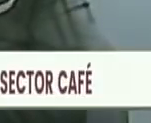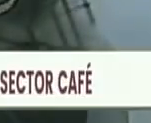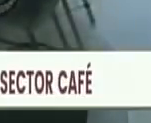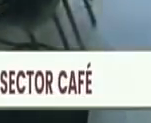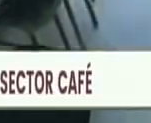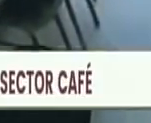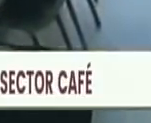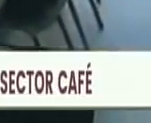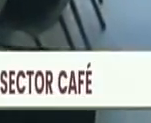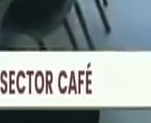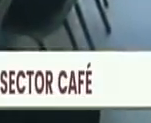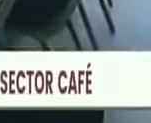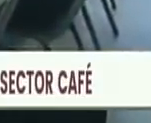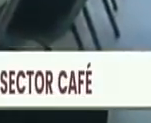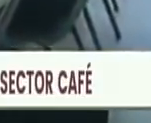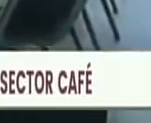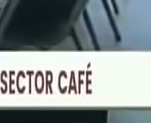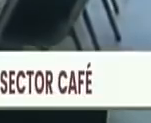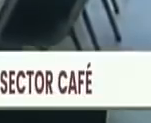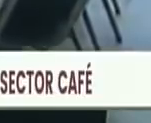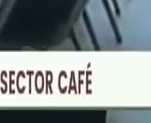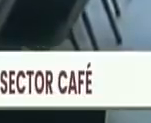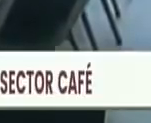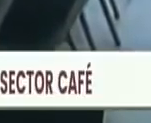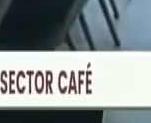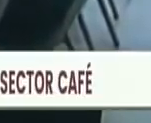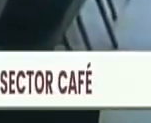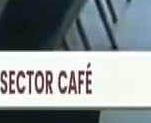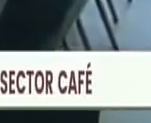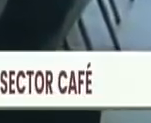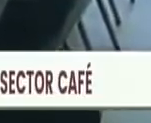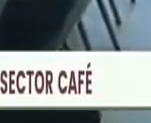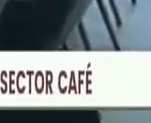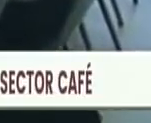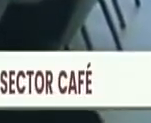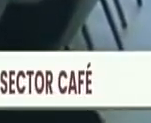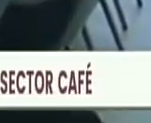este rubro, donde casi la totalidad, el 100% de la semilla es de producción nacional.